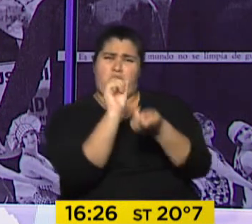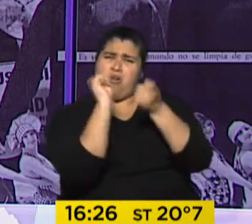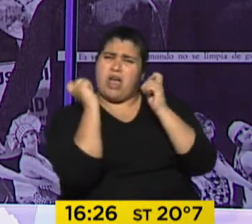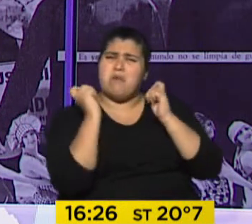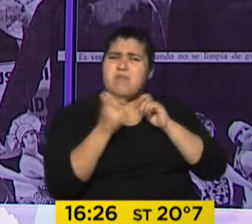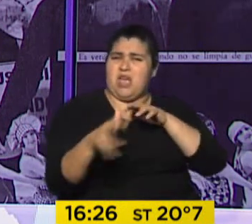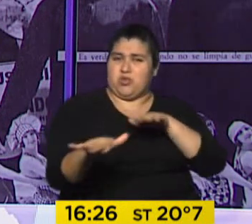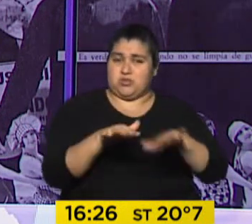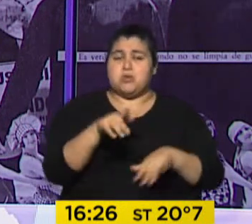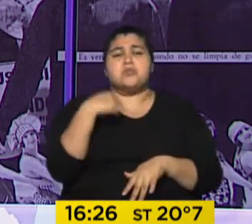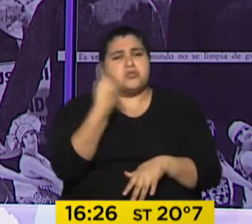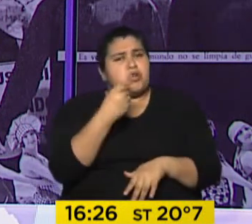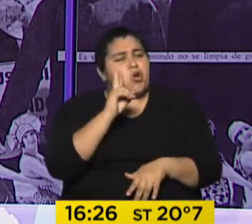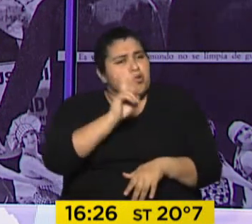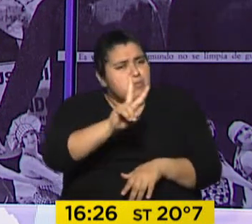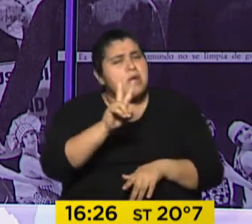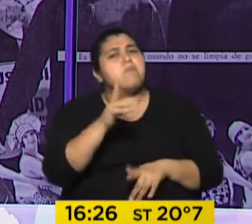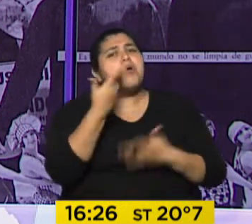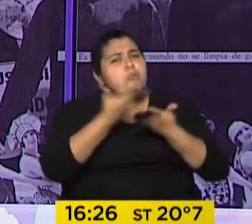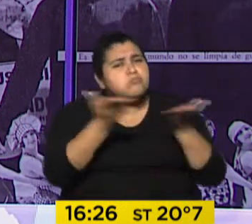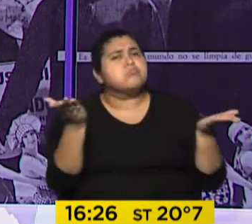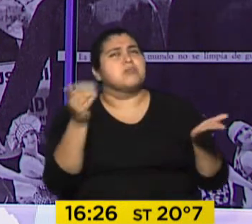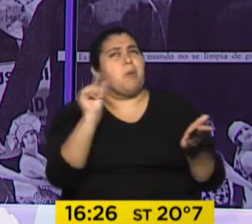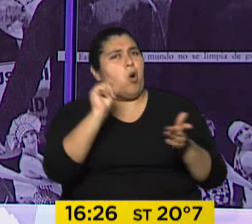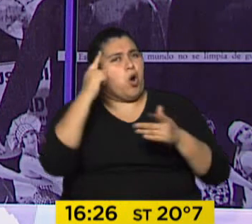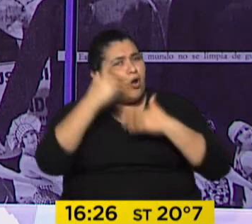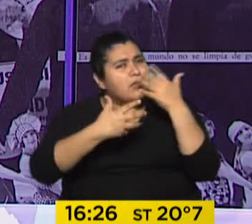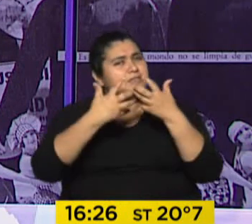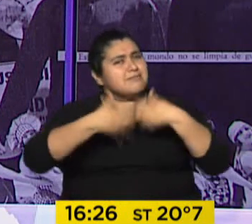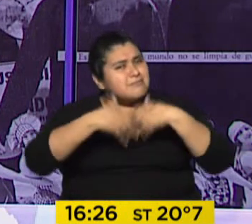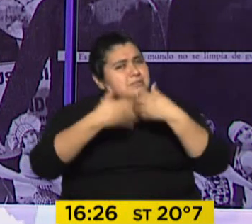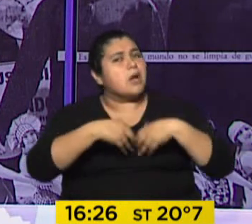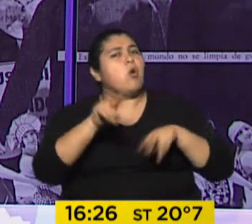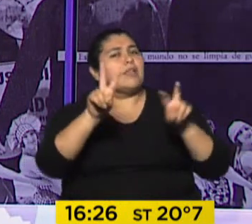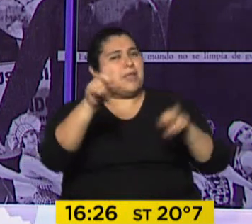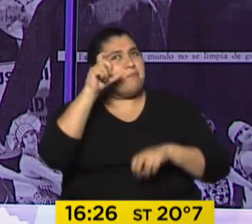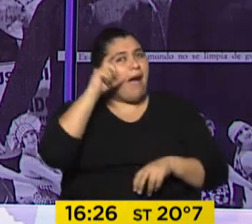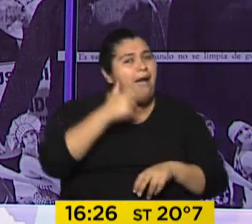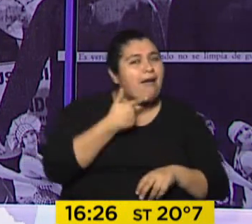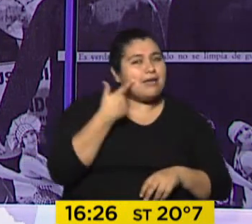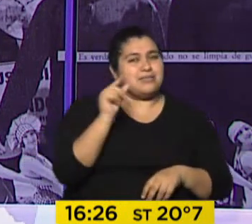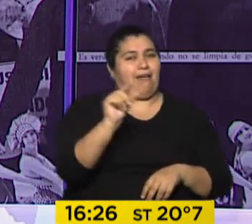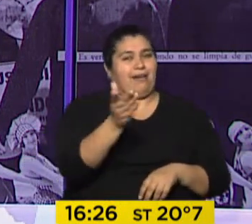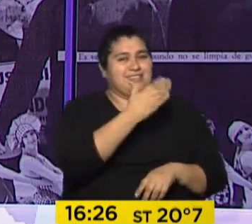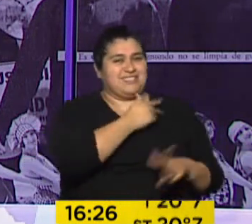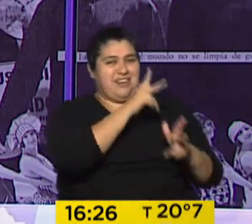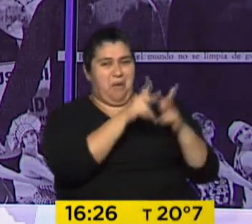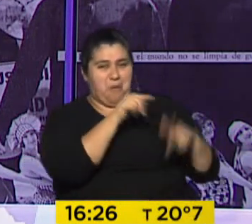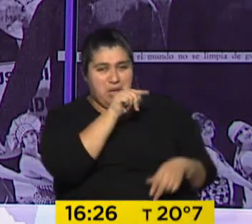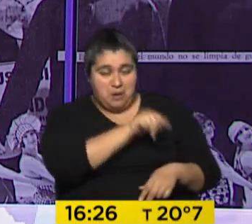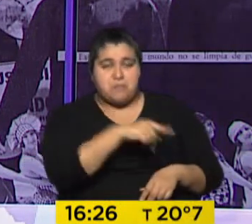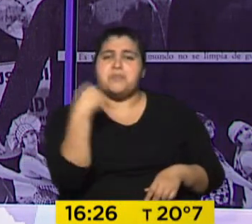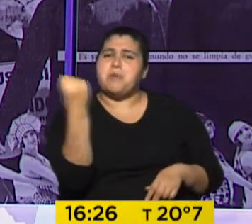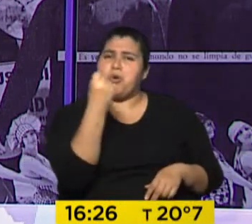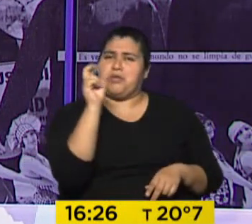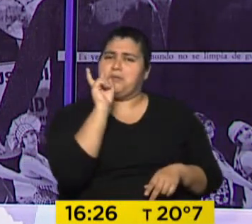Lorca, porque visibiliza estas situaciones. Nos hace reflexionar un poco el objetivo de la ESI, que lo comentábamos recién. Y lo más importante, nos hace